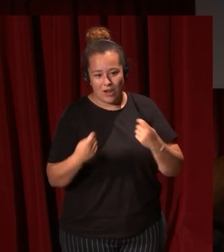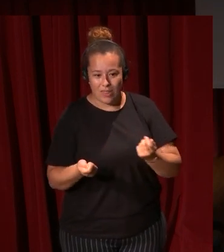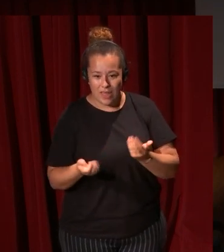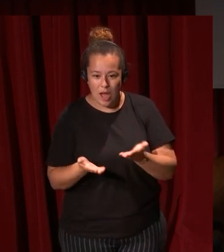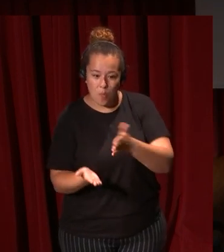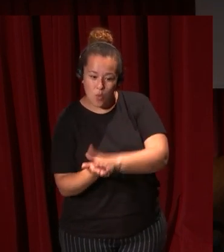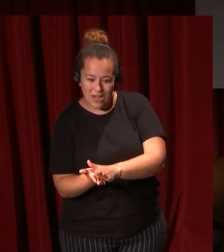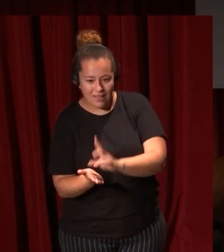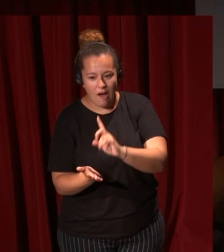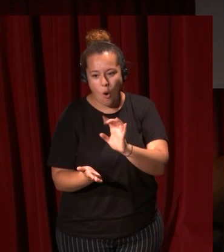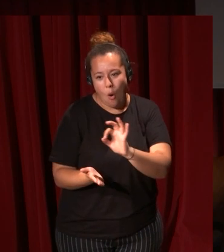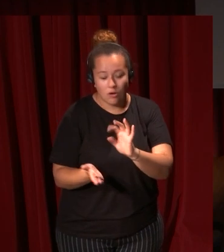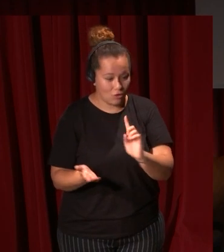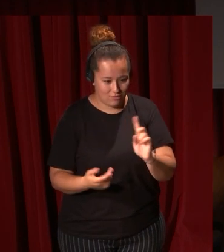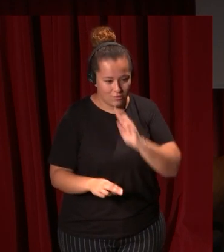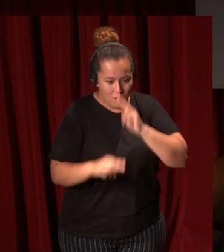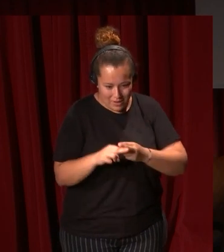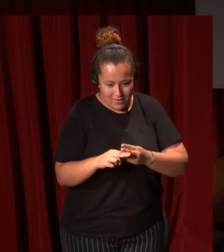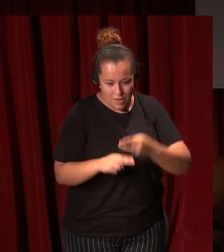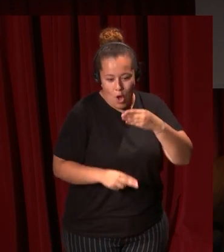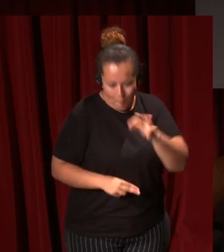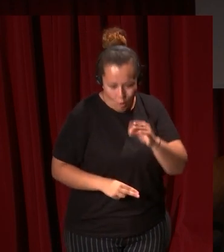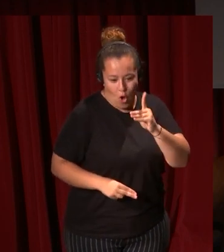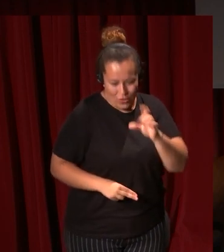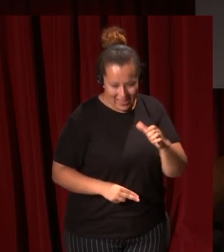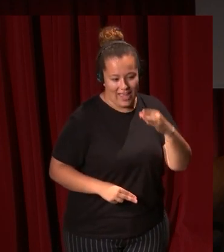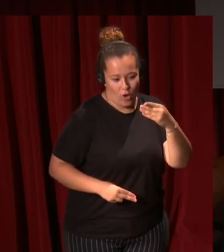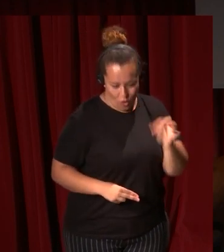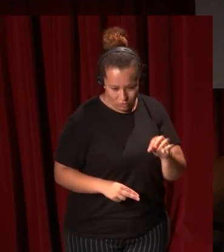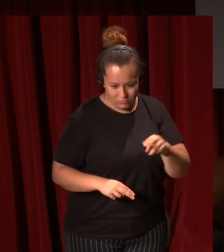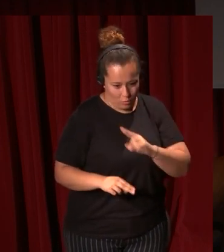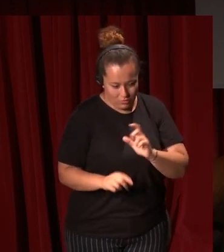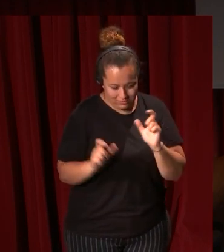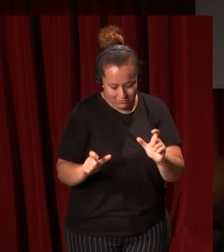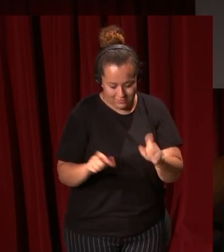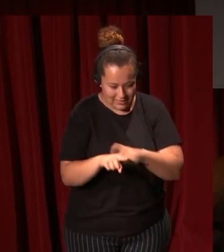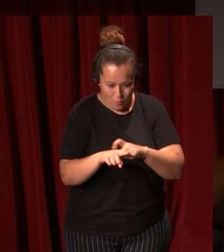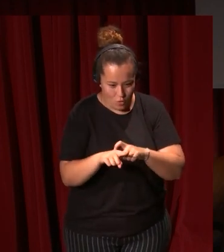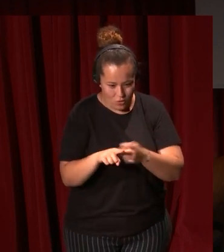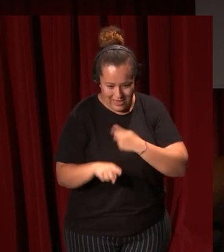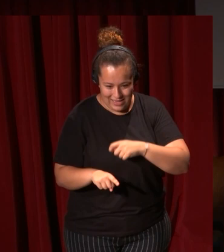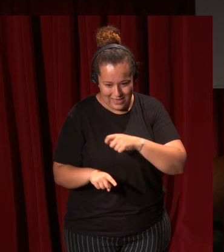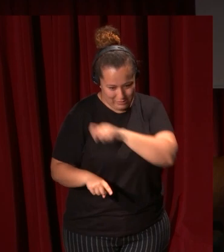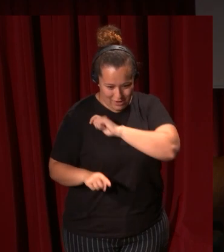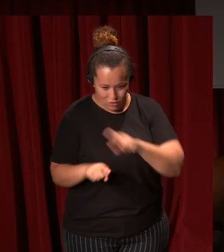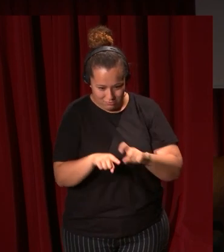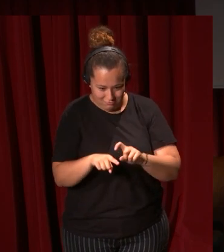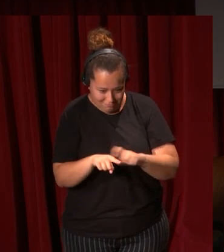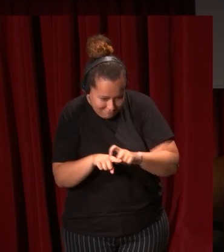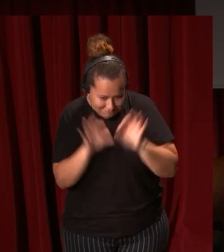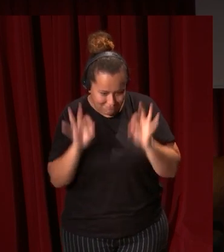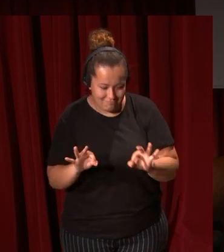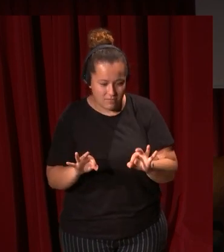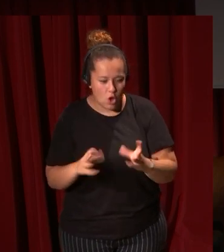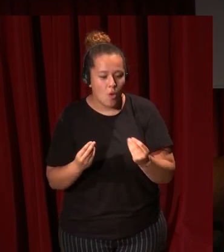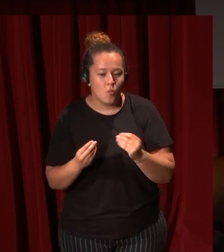bodegón el bodegón es un género paneuropeo por definición el bodegón se inicia en el mismo momento en muchos